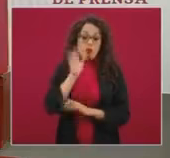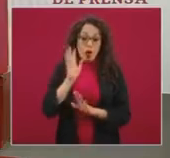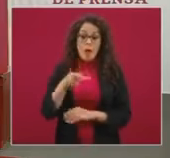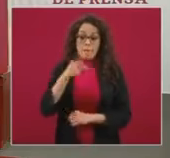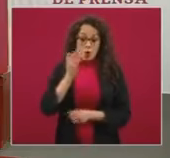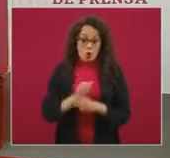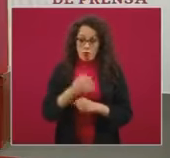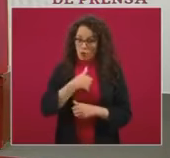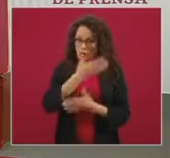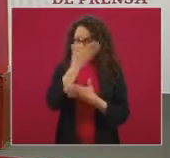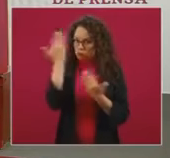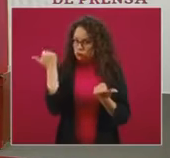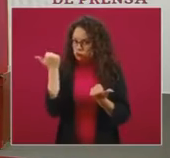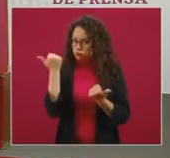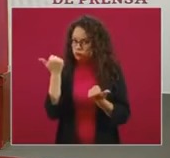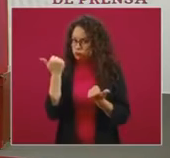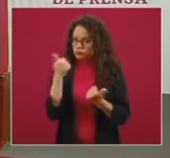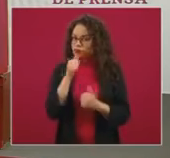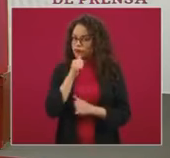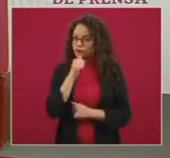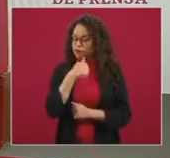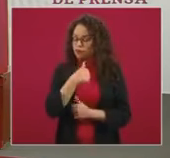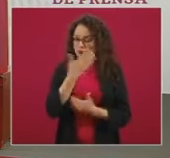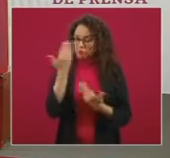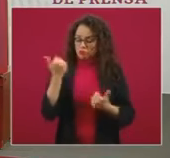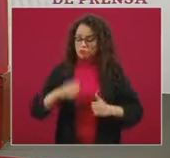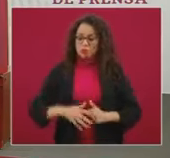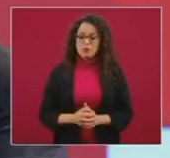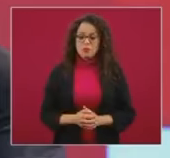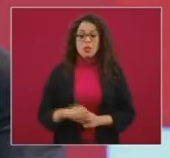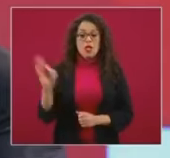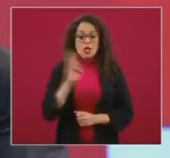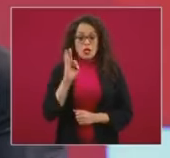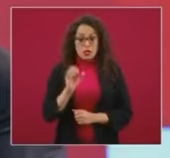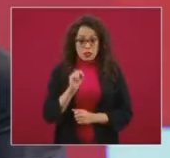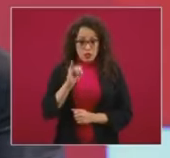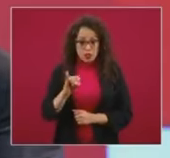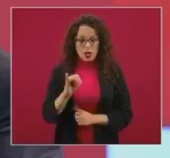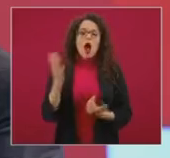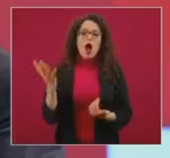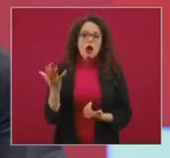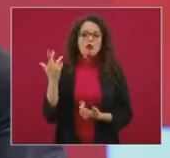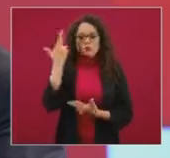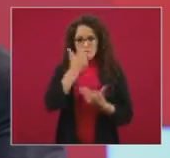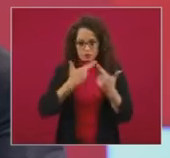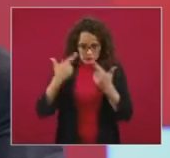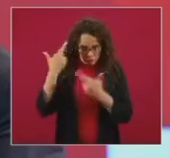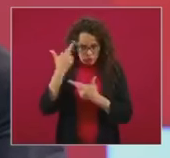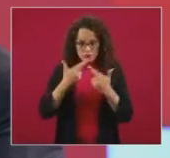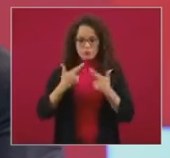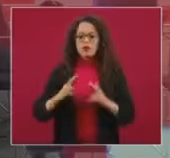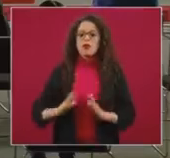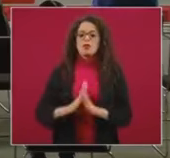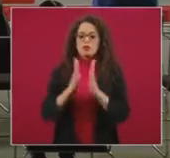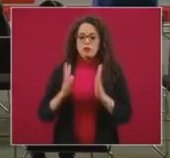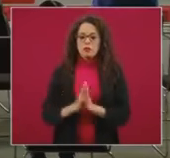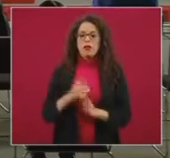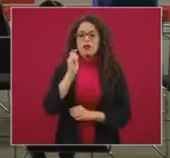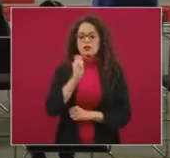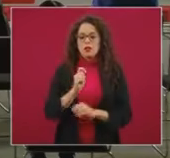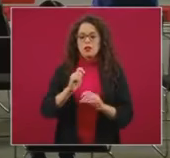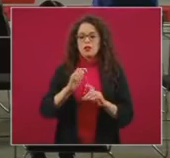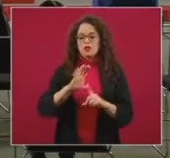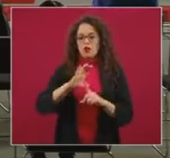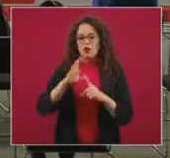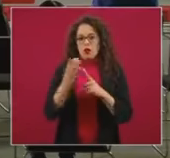conozco que esto haya ocurrido. Si ocurriera, se analizará como corresponde, participará el Comité de Moléculas Nuevas que